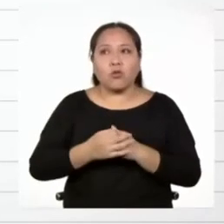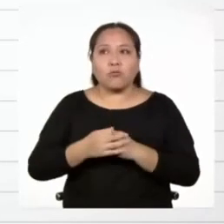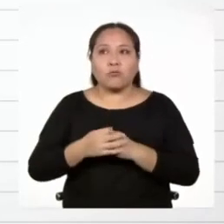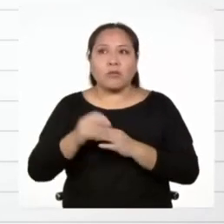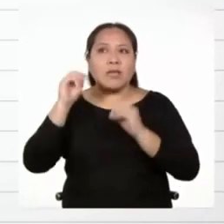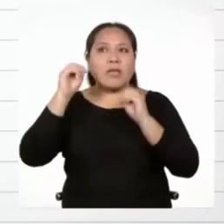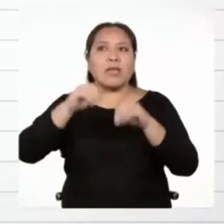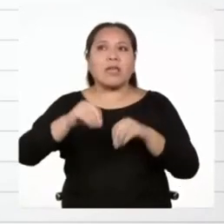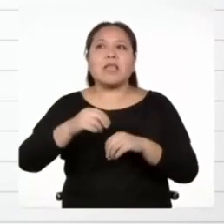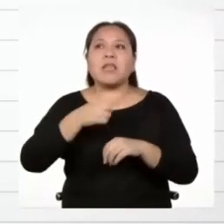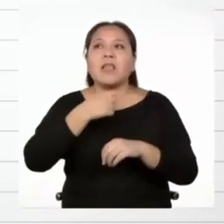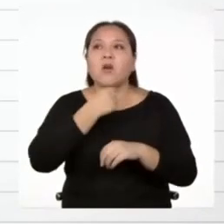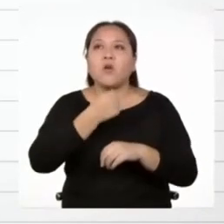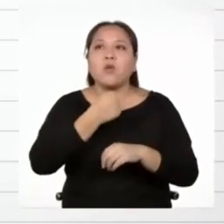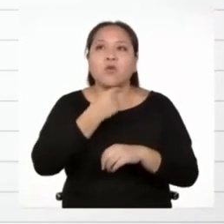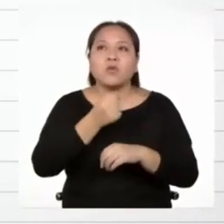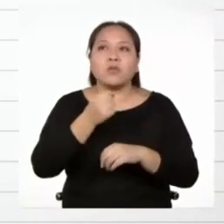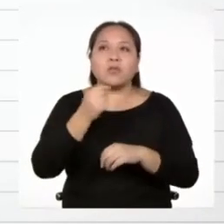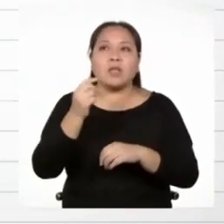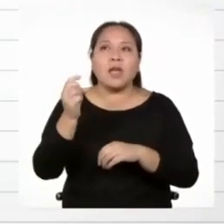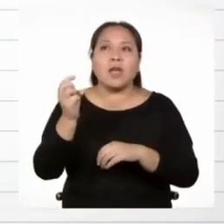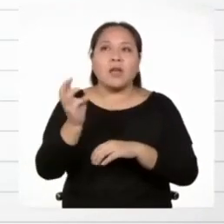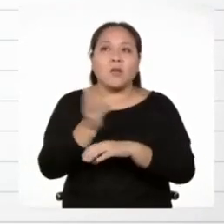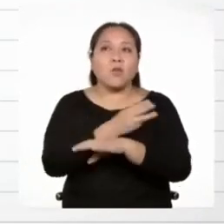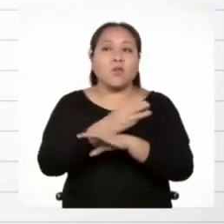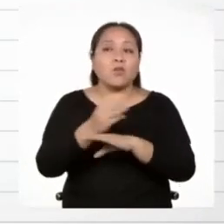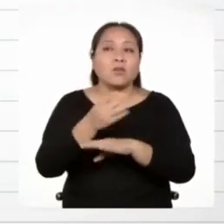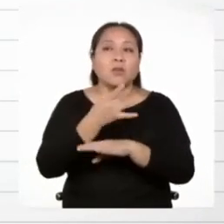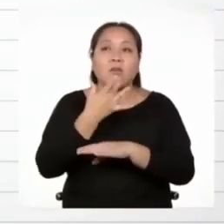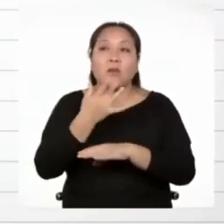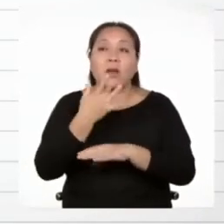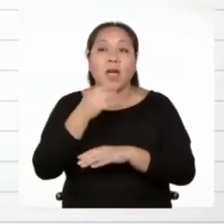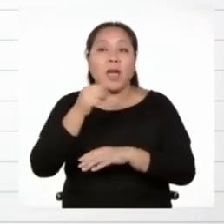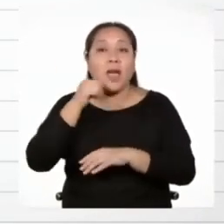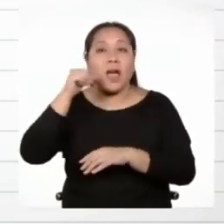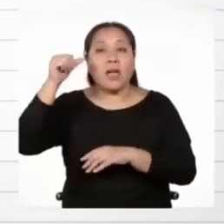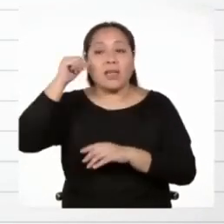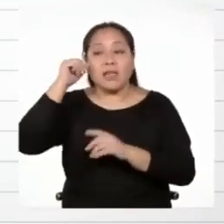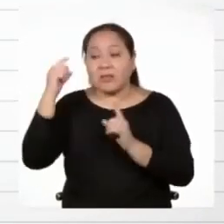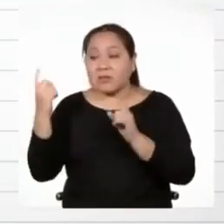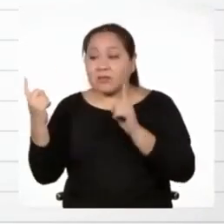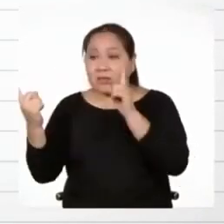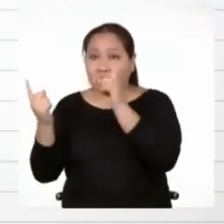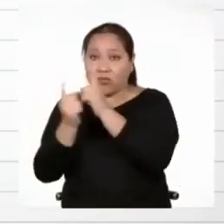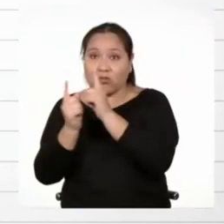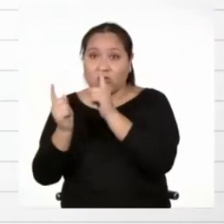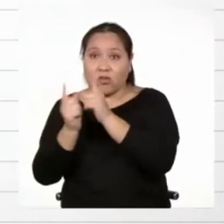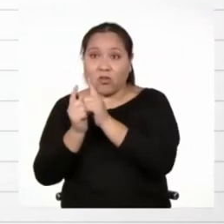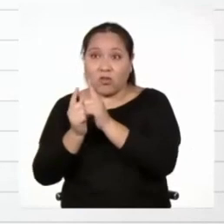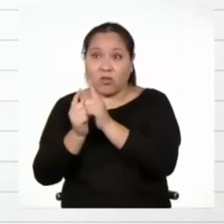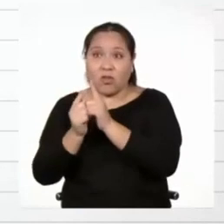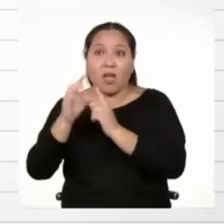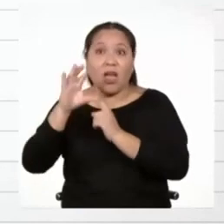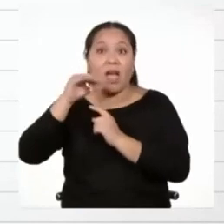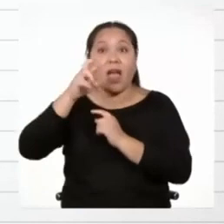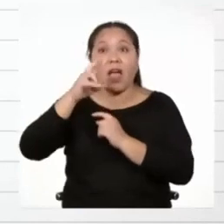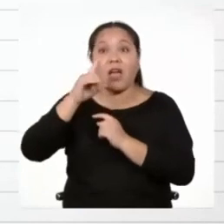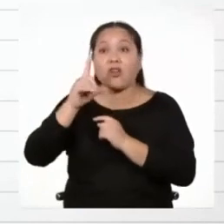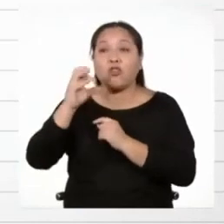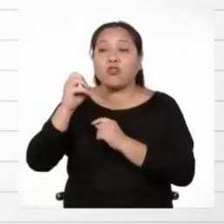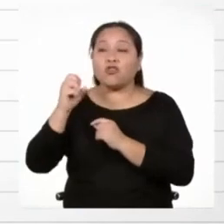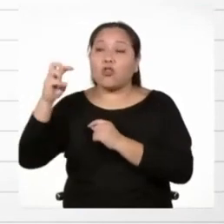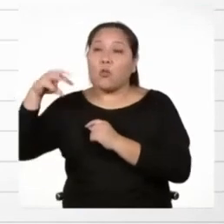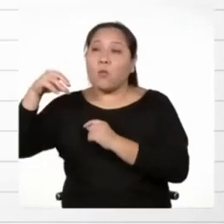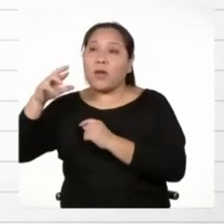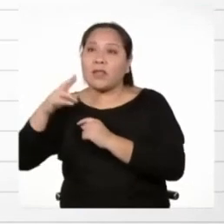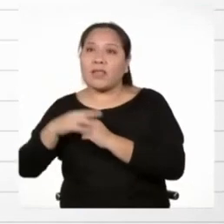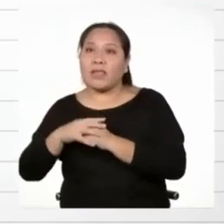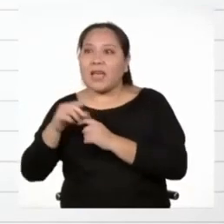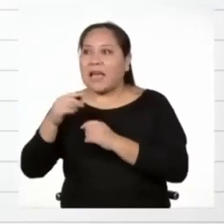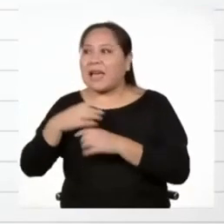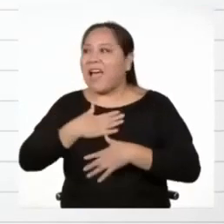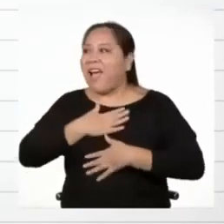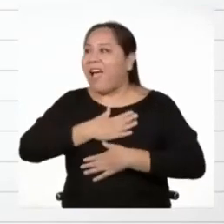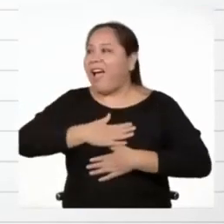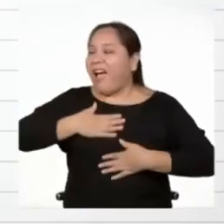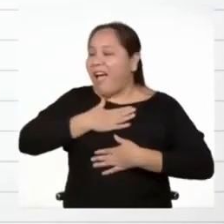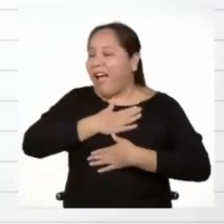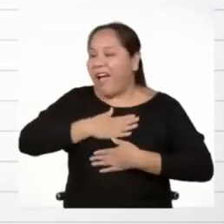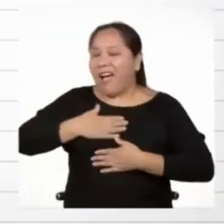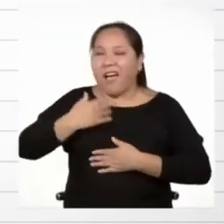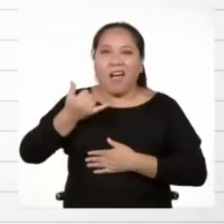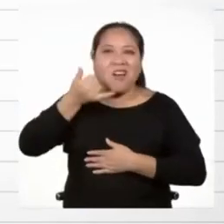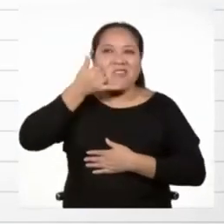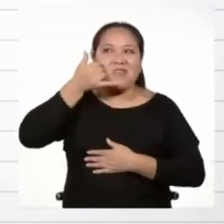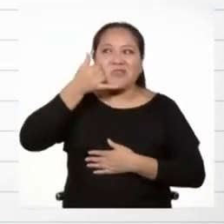favorita. Ayer, Carlos se encontró con María. Él estaba muy entusiasmado porque tenía un celular nuevo que le había